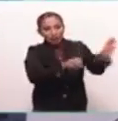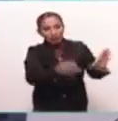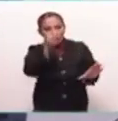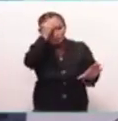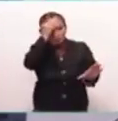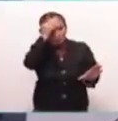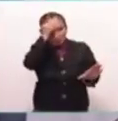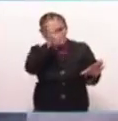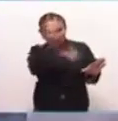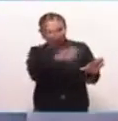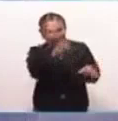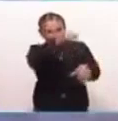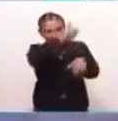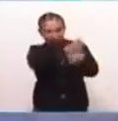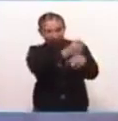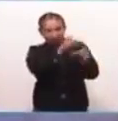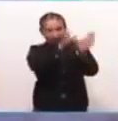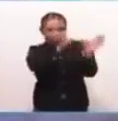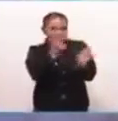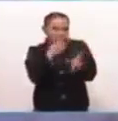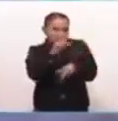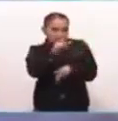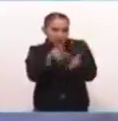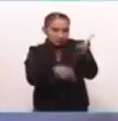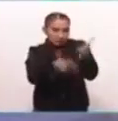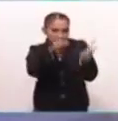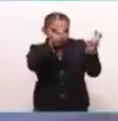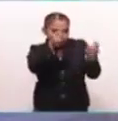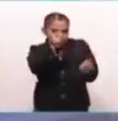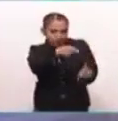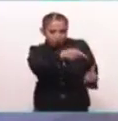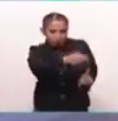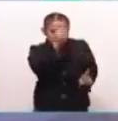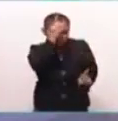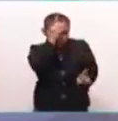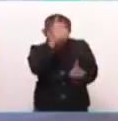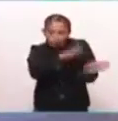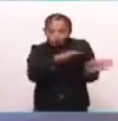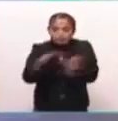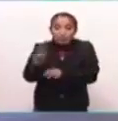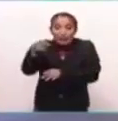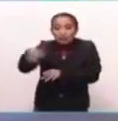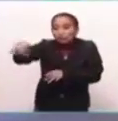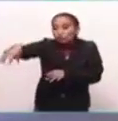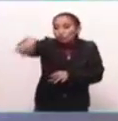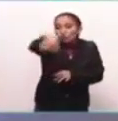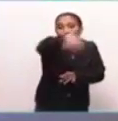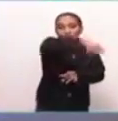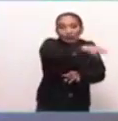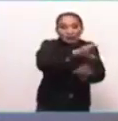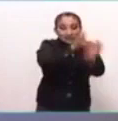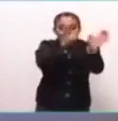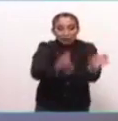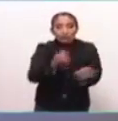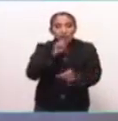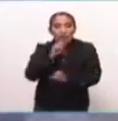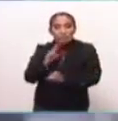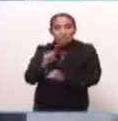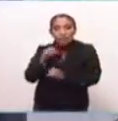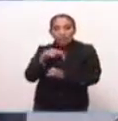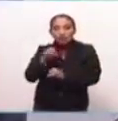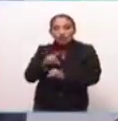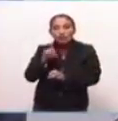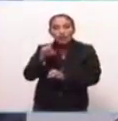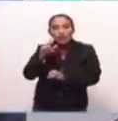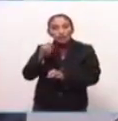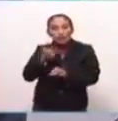Chapultepec, que algún día, si lo desean, platicaremos de Chapultepec. Entonces, estos pequeños cerros, como también el Peñón de los Baños, que es donde